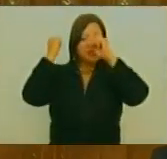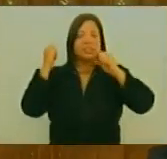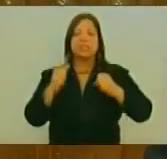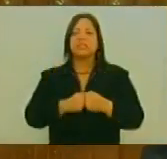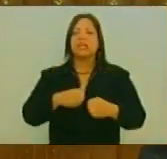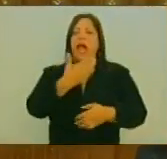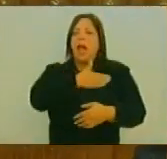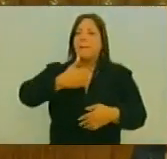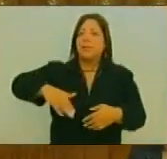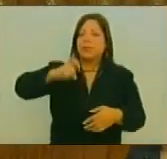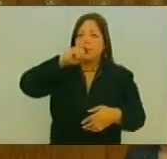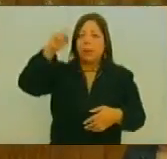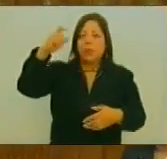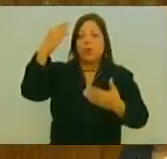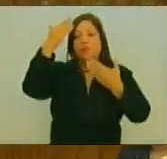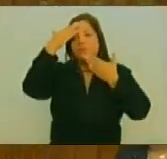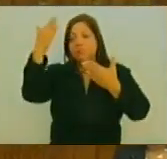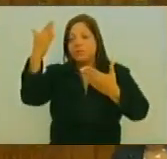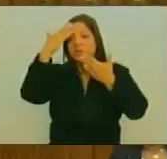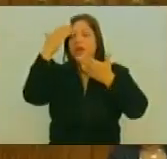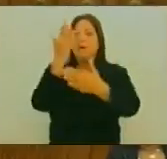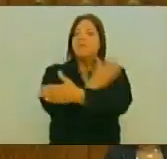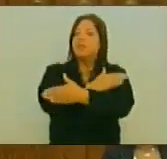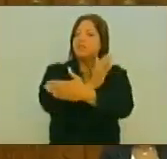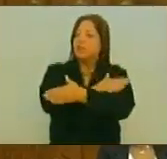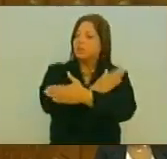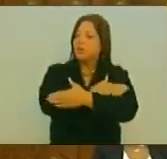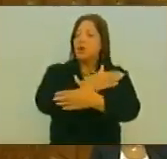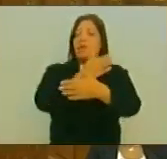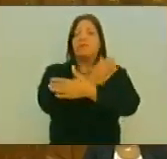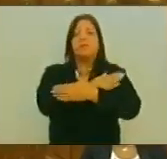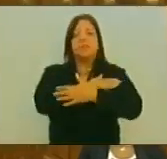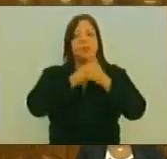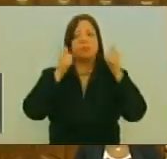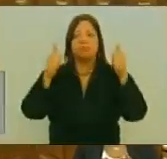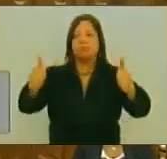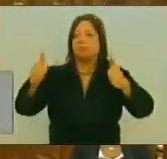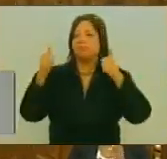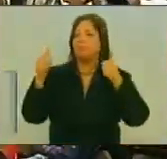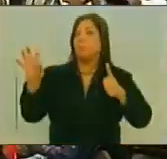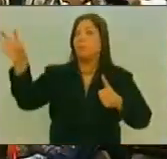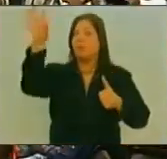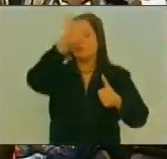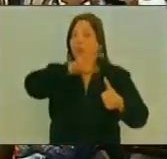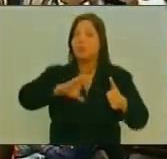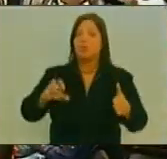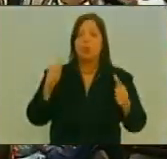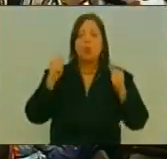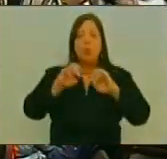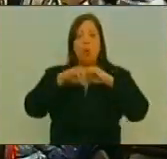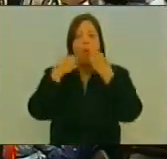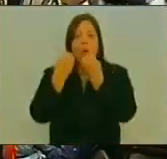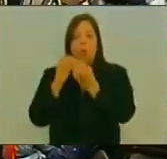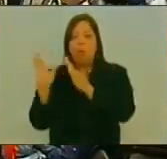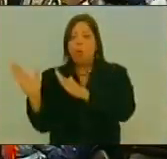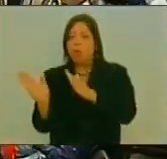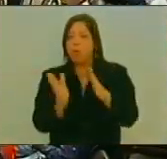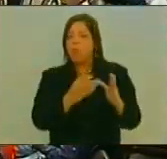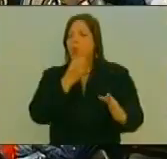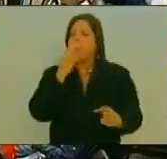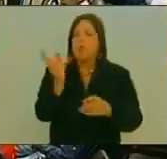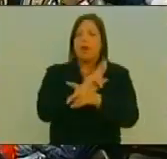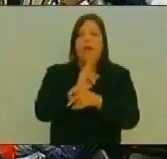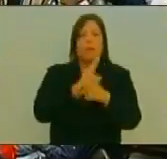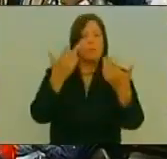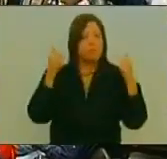Al Presidente Maduro Felicitaciones A Todos Y A Todas Por La Organización Del Evento